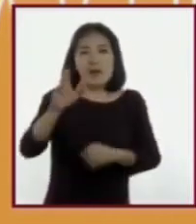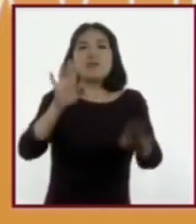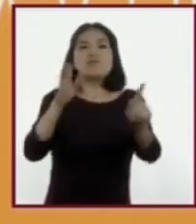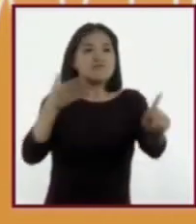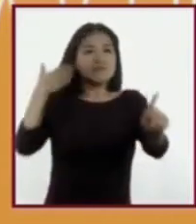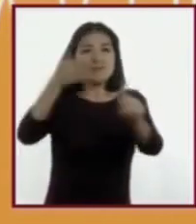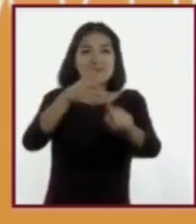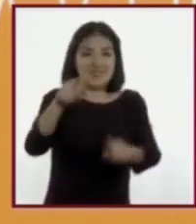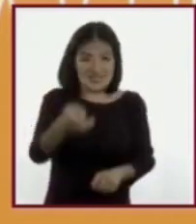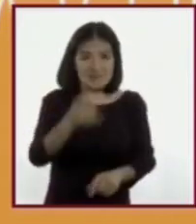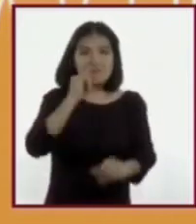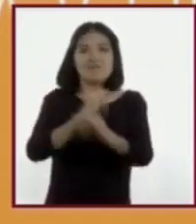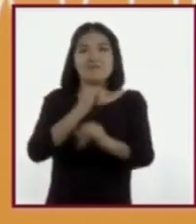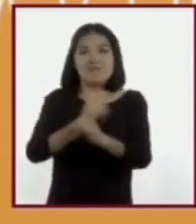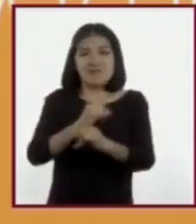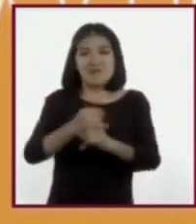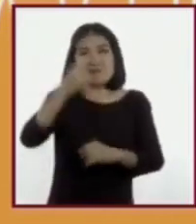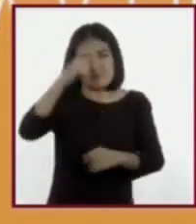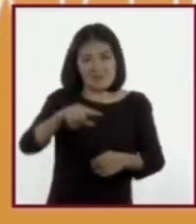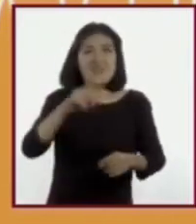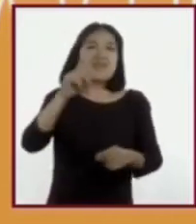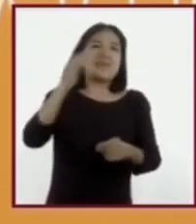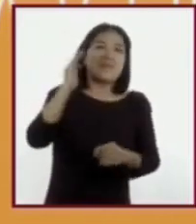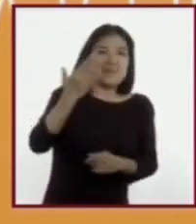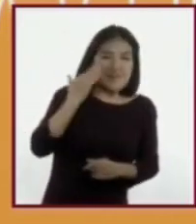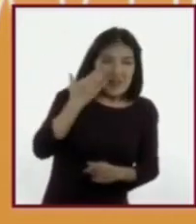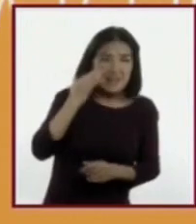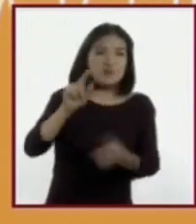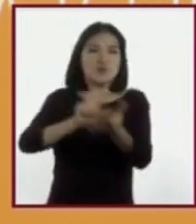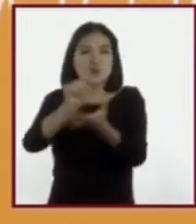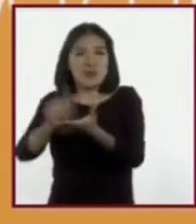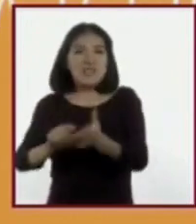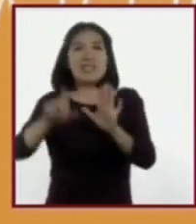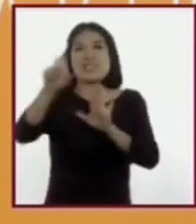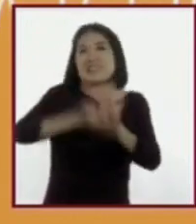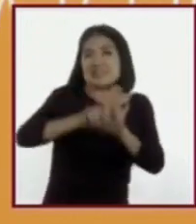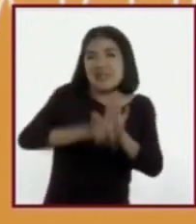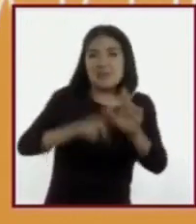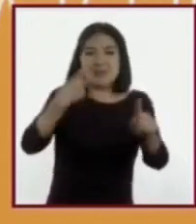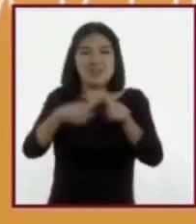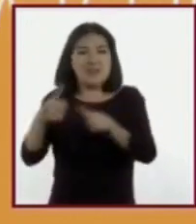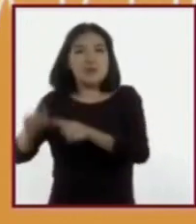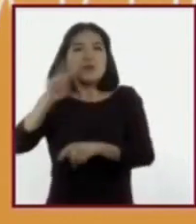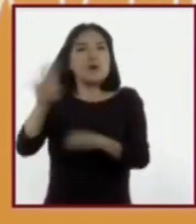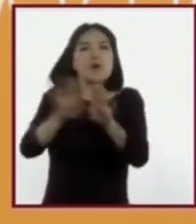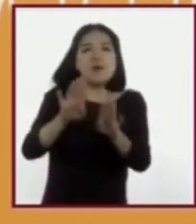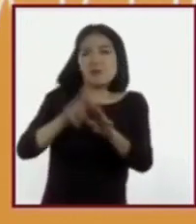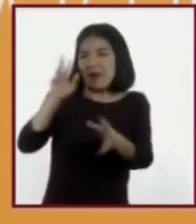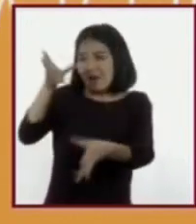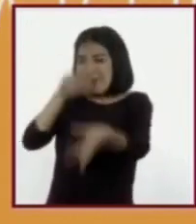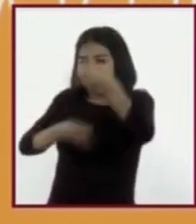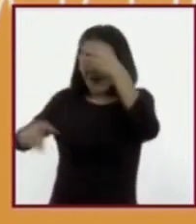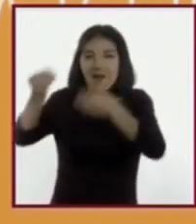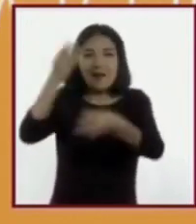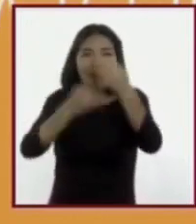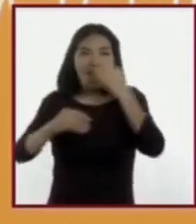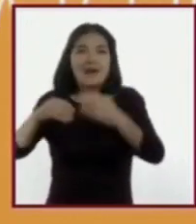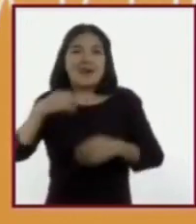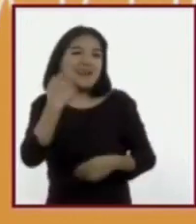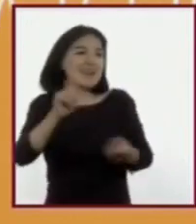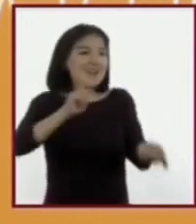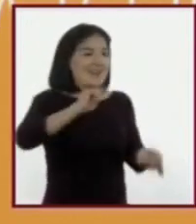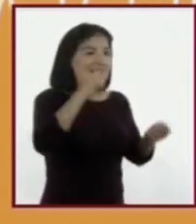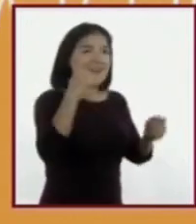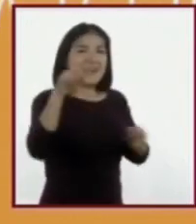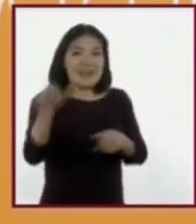todo en redes sociales. Adultos que aprovechando su ingenuidad y curiosidad se hacen pasar por otros adolescentes y